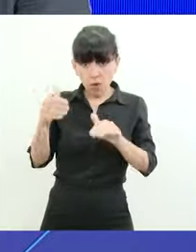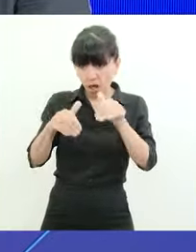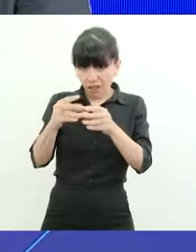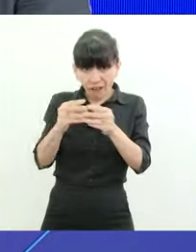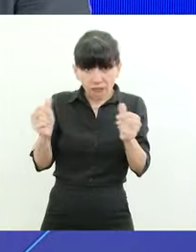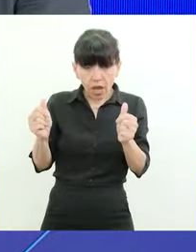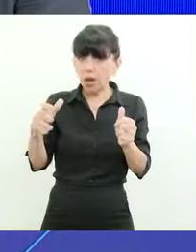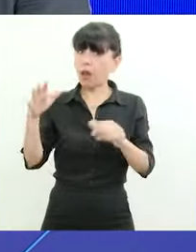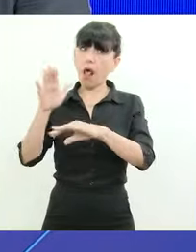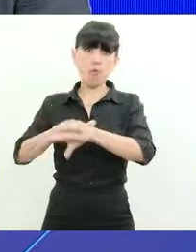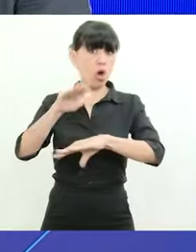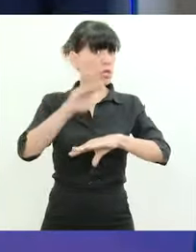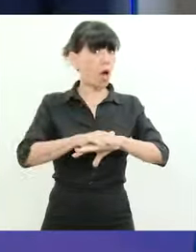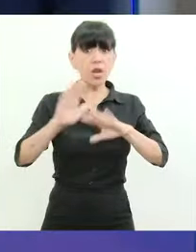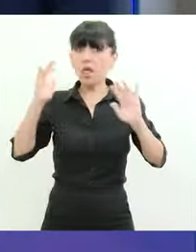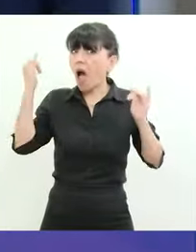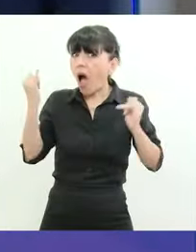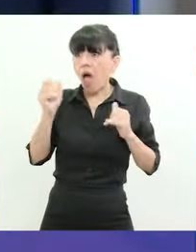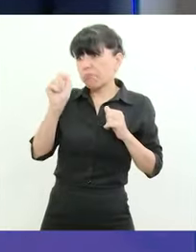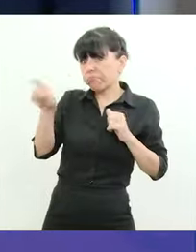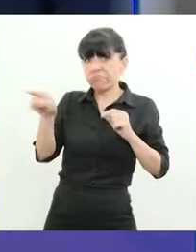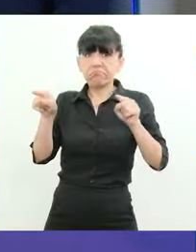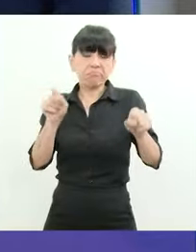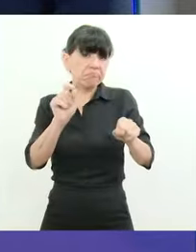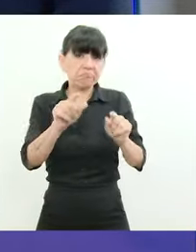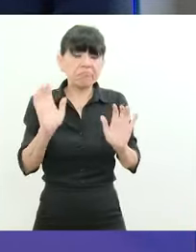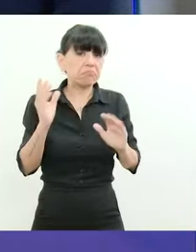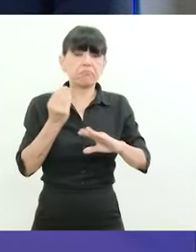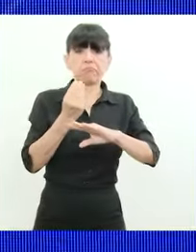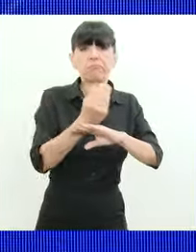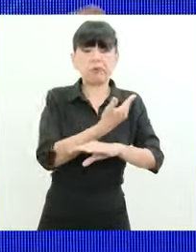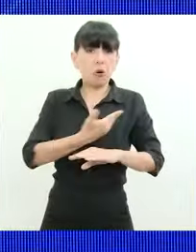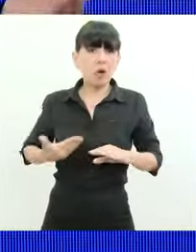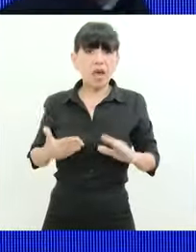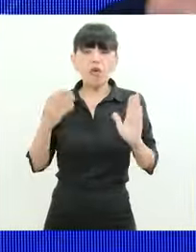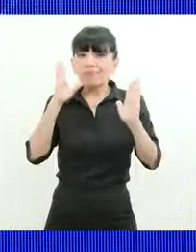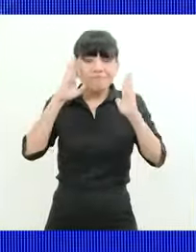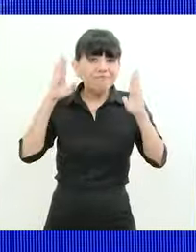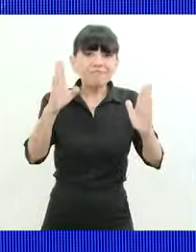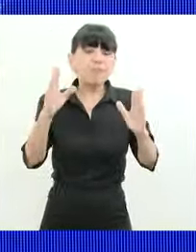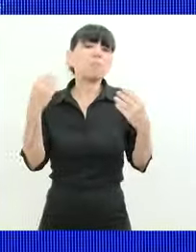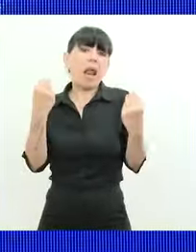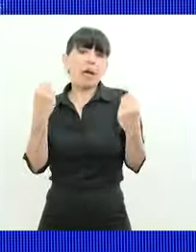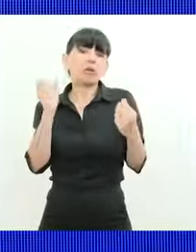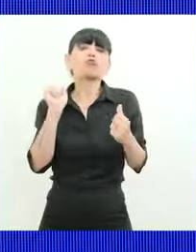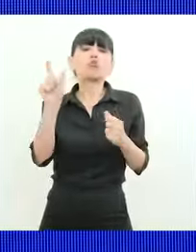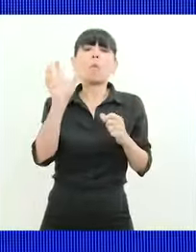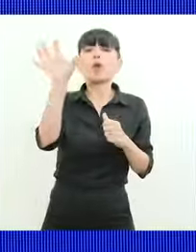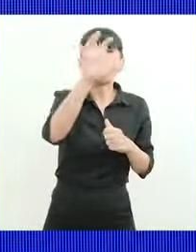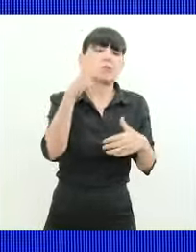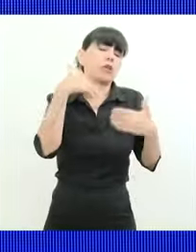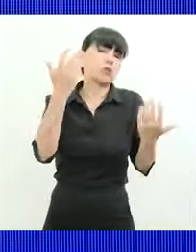responsabilidad de gobernar para todos Frigerio Osdero van a gobernar para todos los entrerrianos los chaqueños